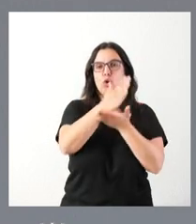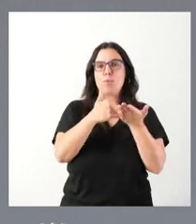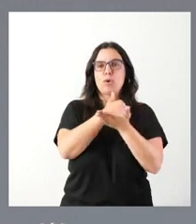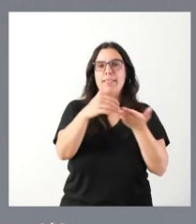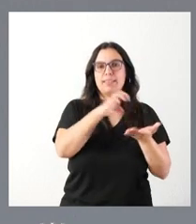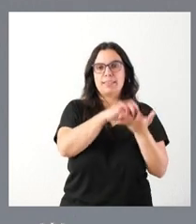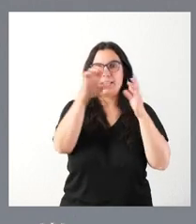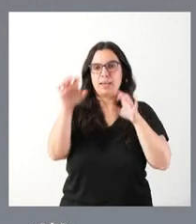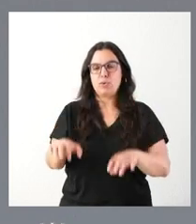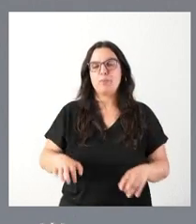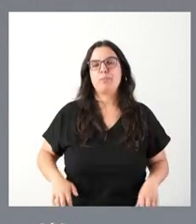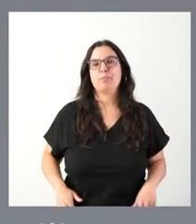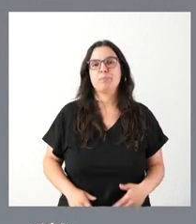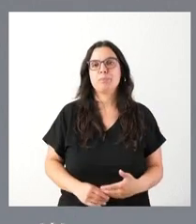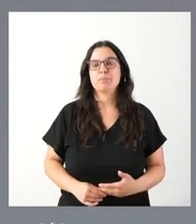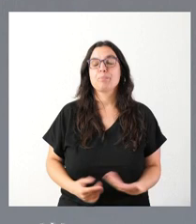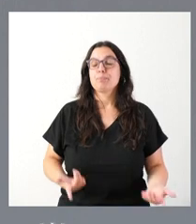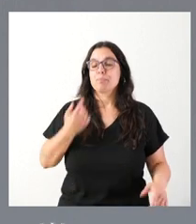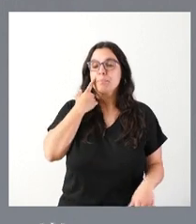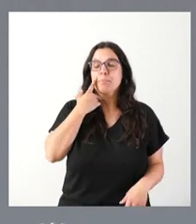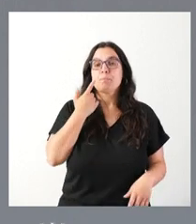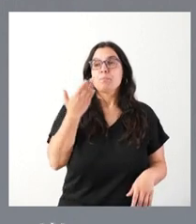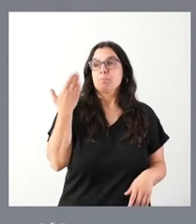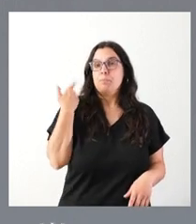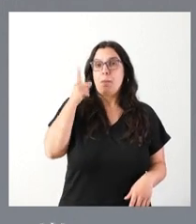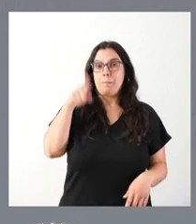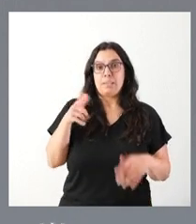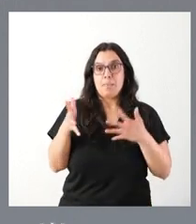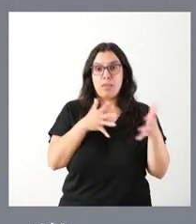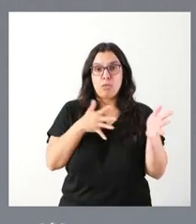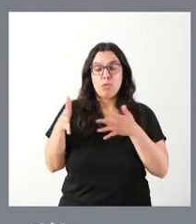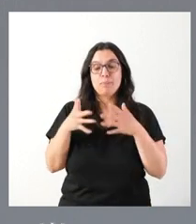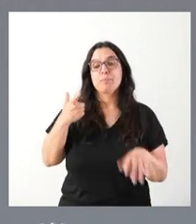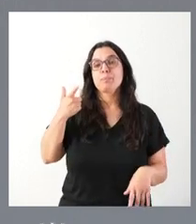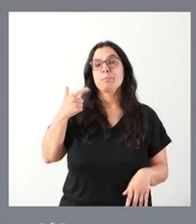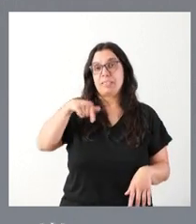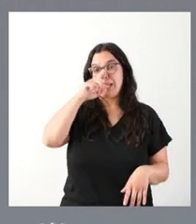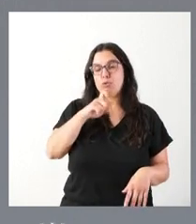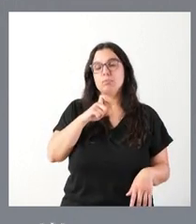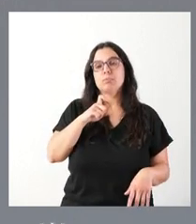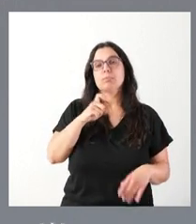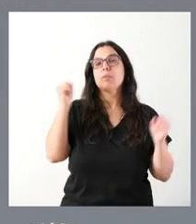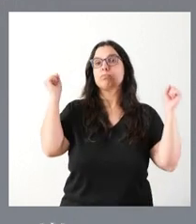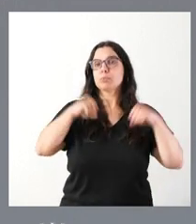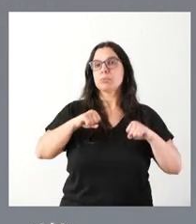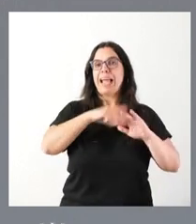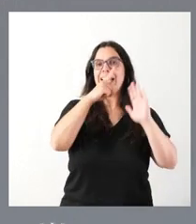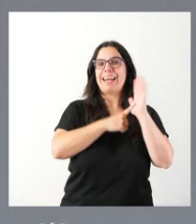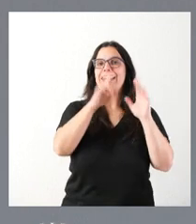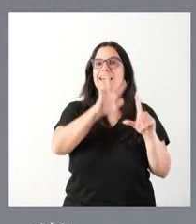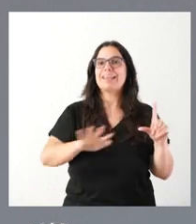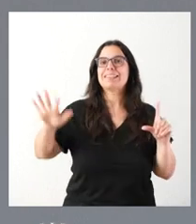y León. Miren, el pasado mes de marzo del presente año se ha aprobado la ley estatal